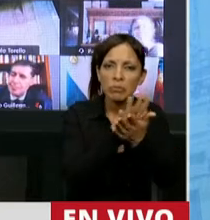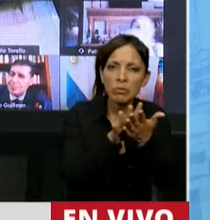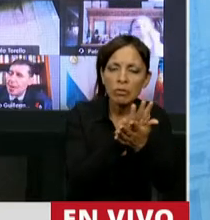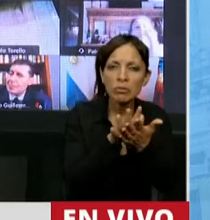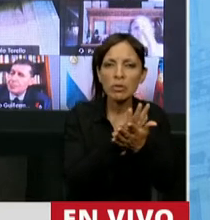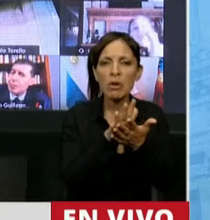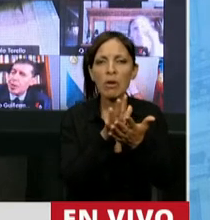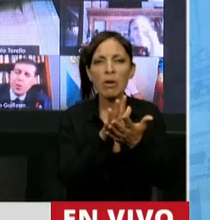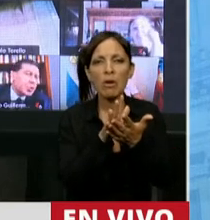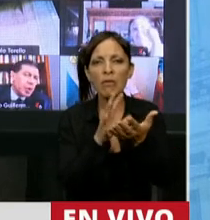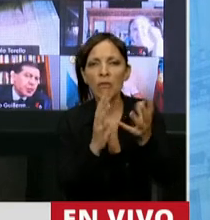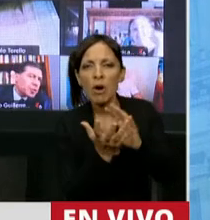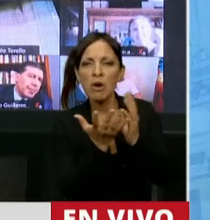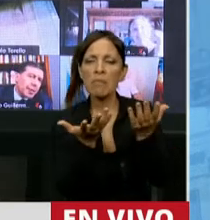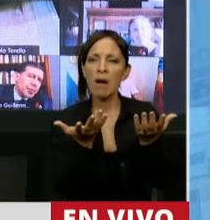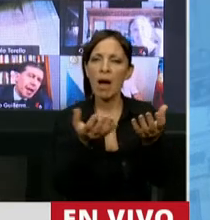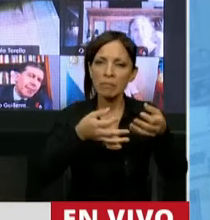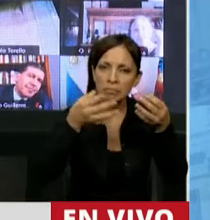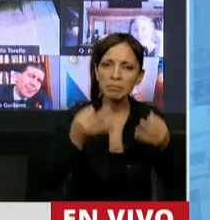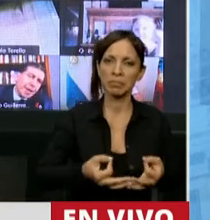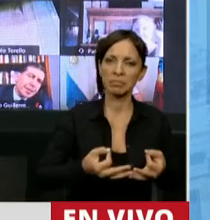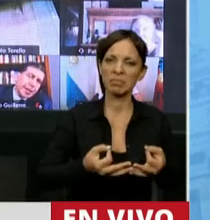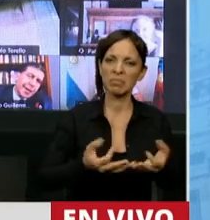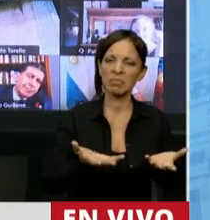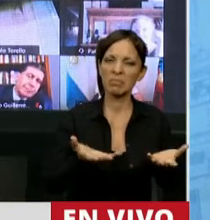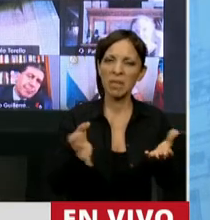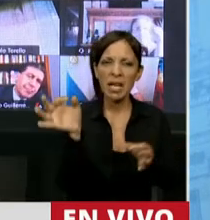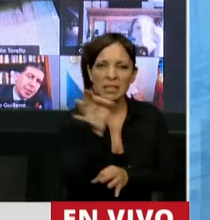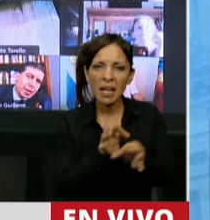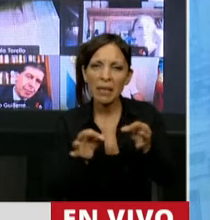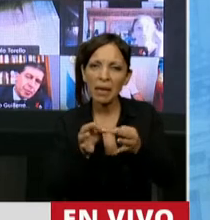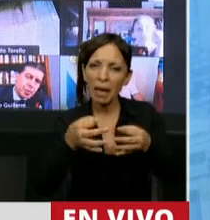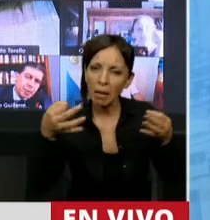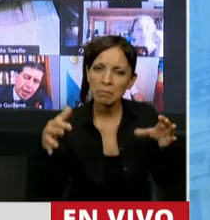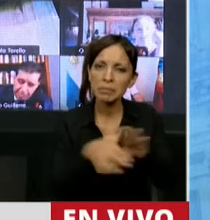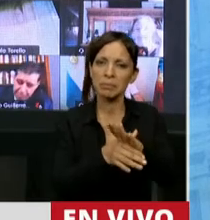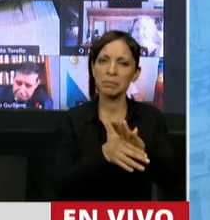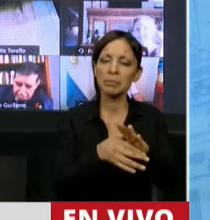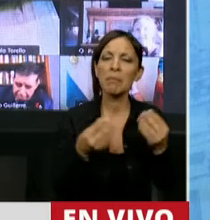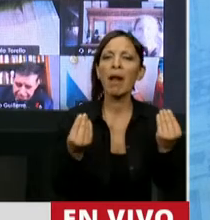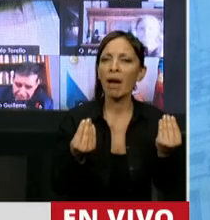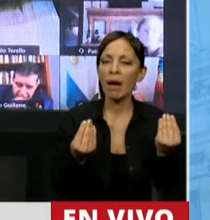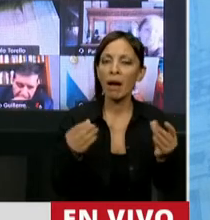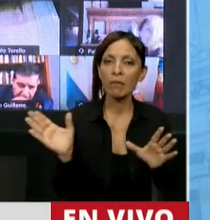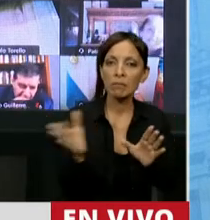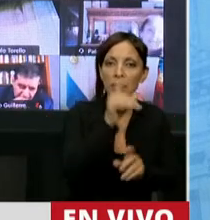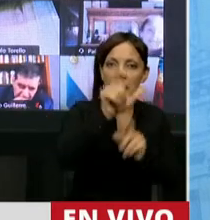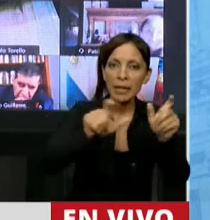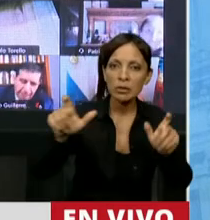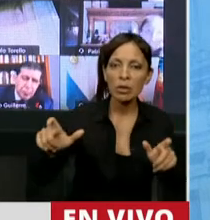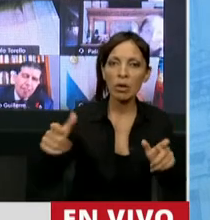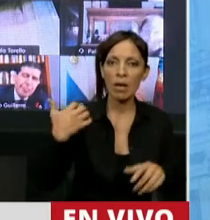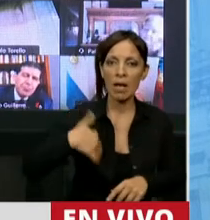válido, inteligente, para que todos los ciudadanos